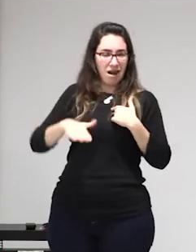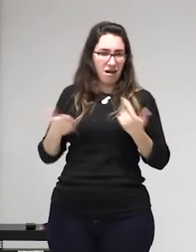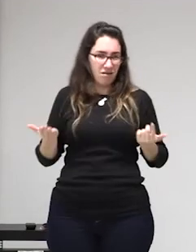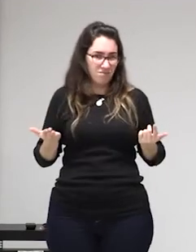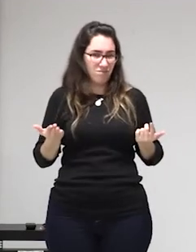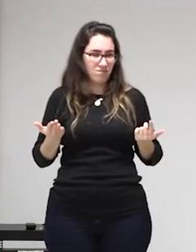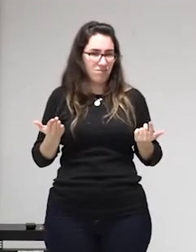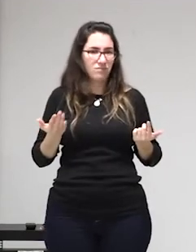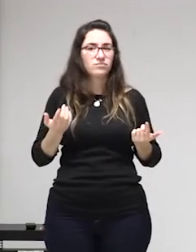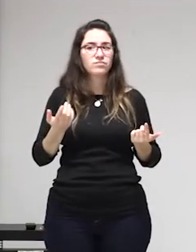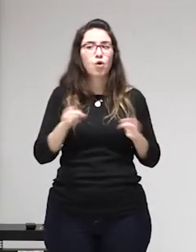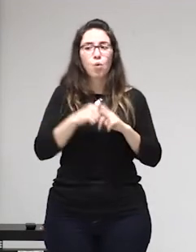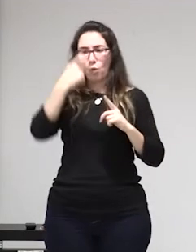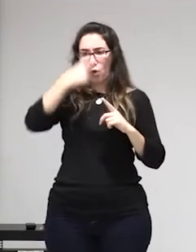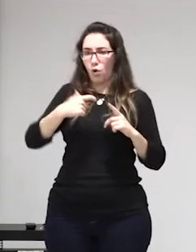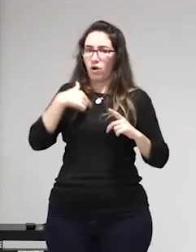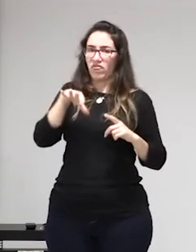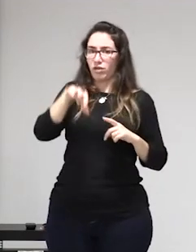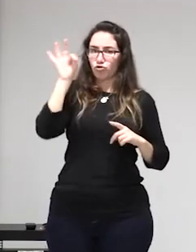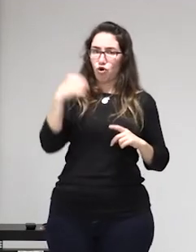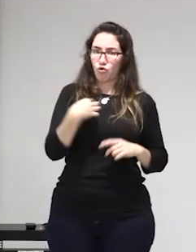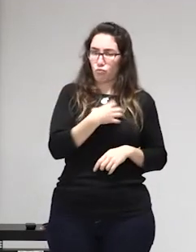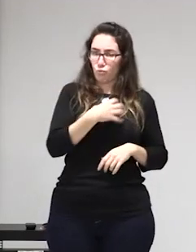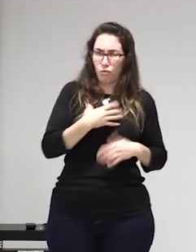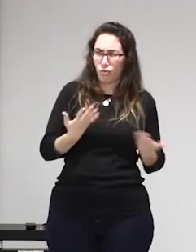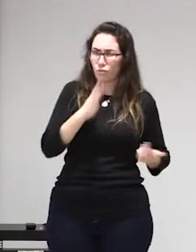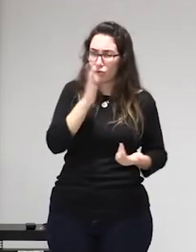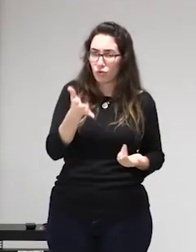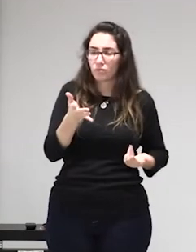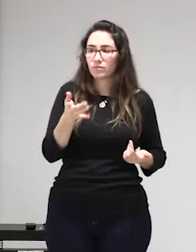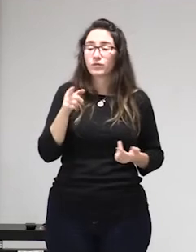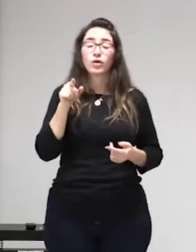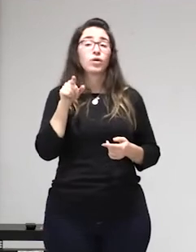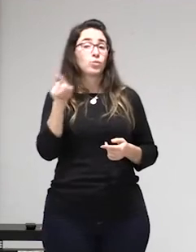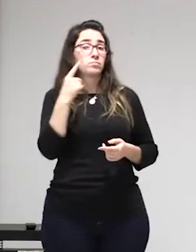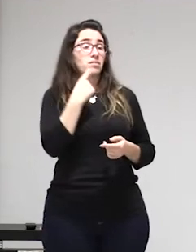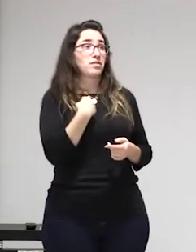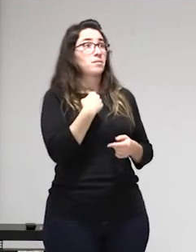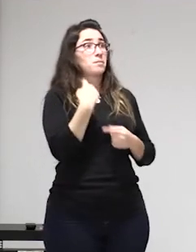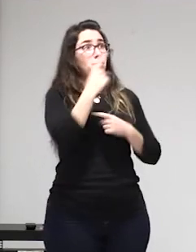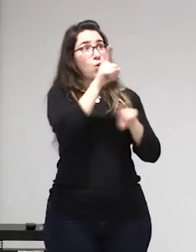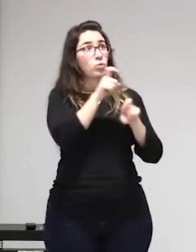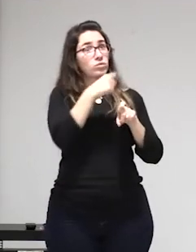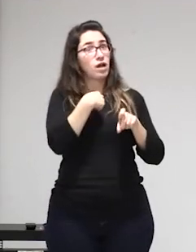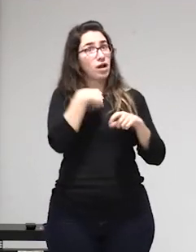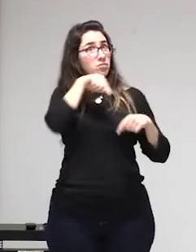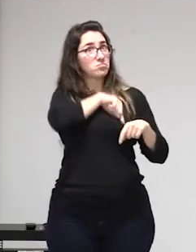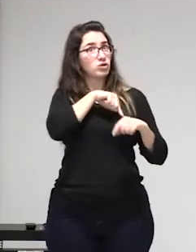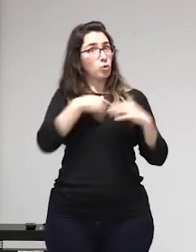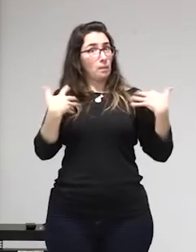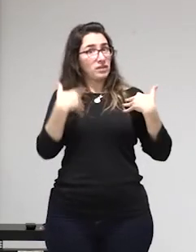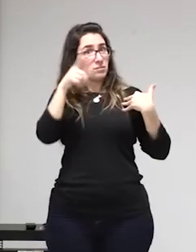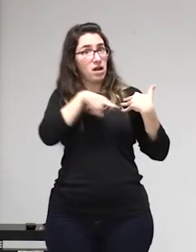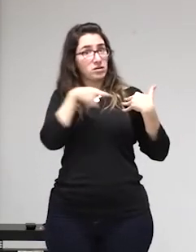y todas importantes y relevantes tú te consideras víctima y esto te lo pregunto porque la terminología es importante obviamente